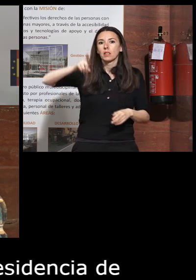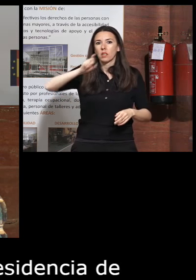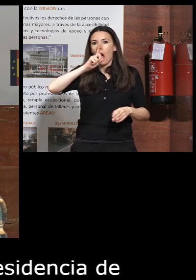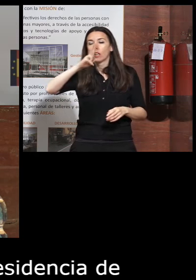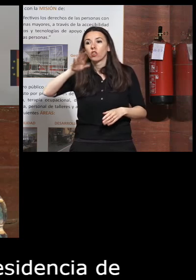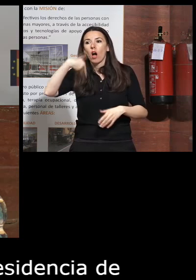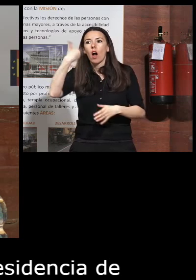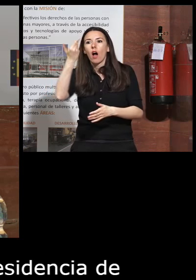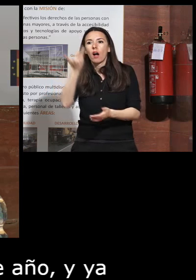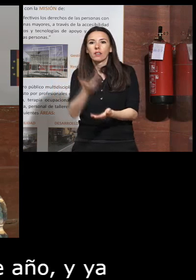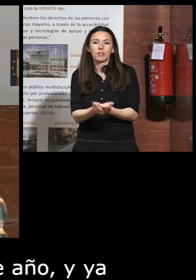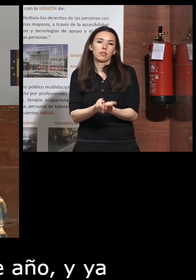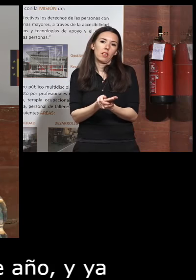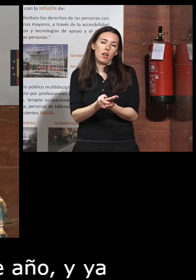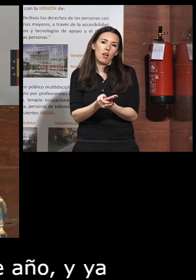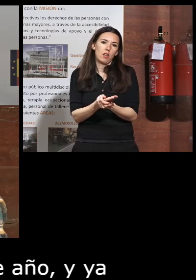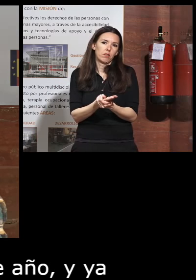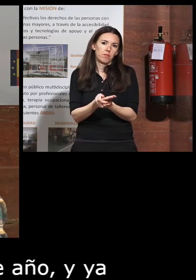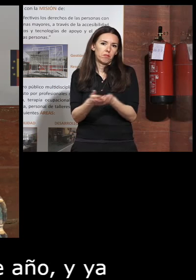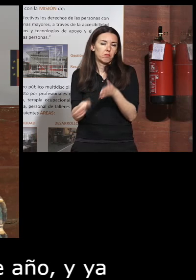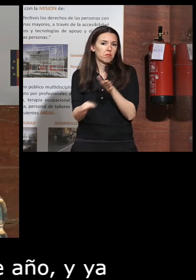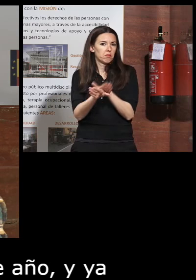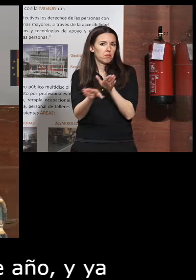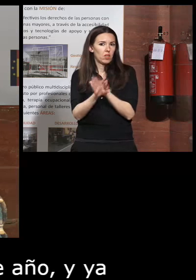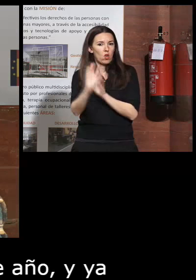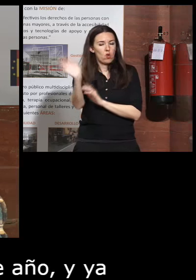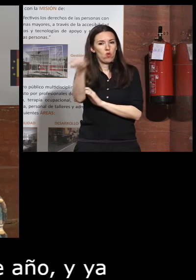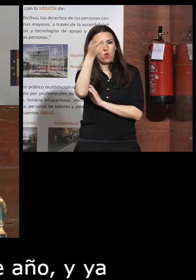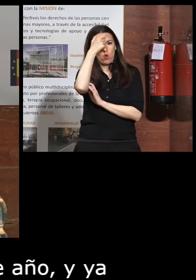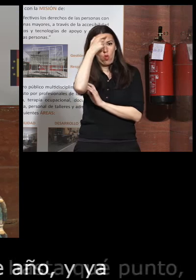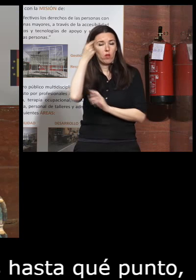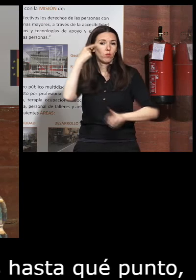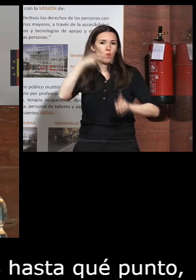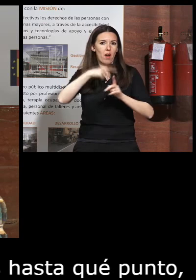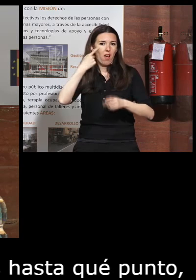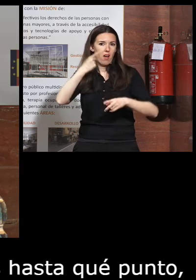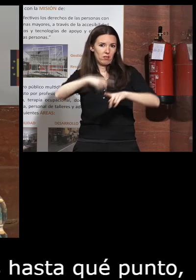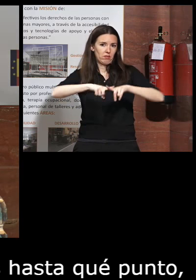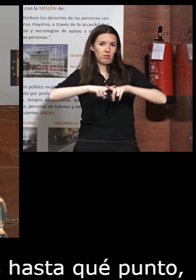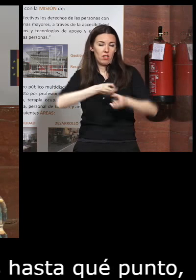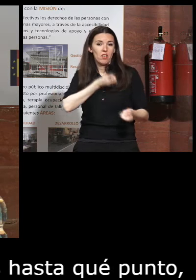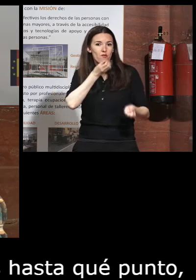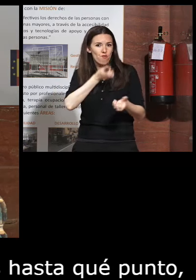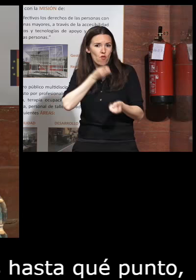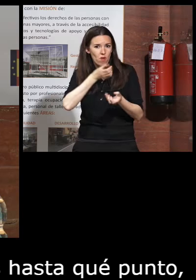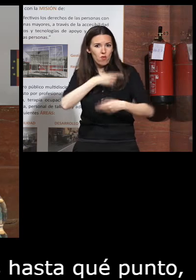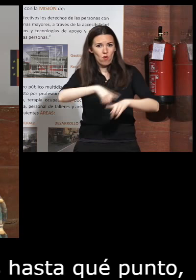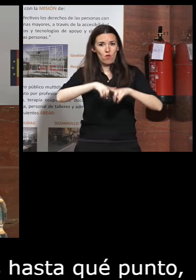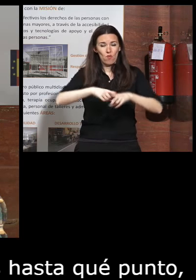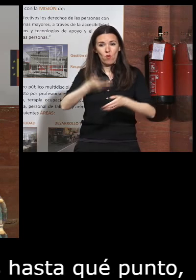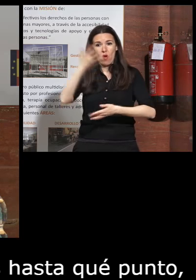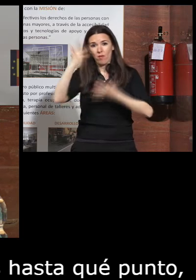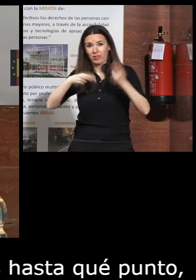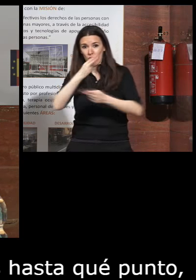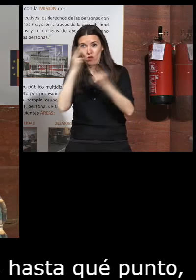hasta qué punto continuando con nuestro concepto para compartir información con administraciones